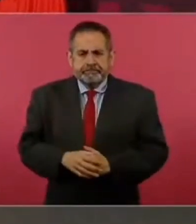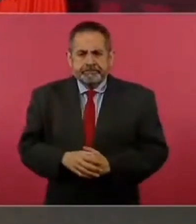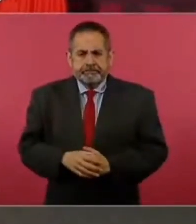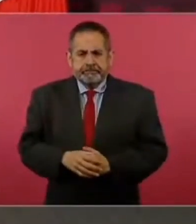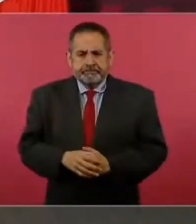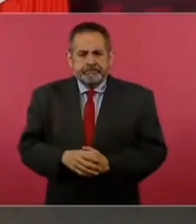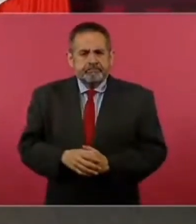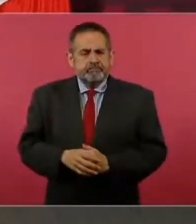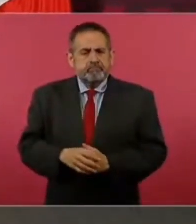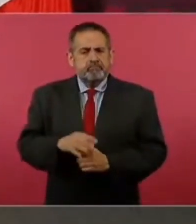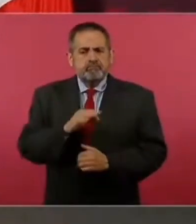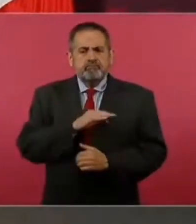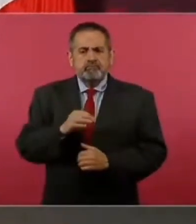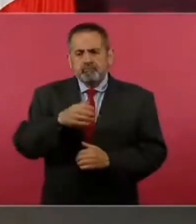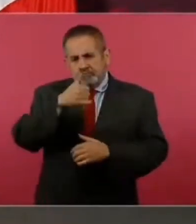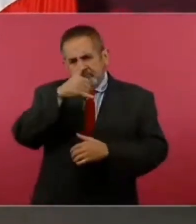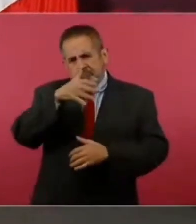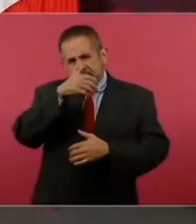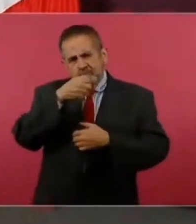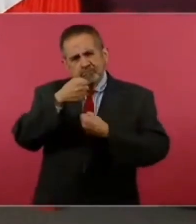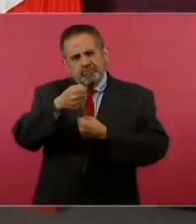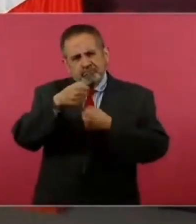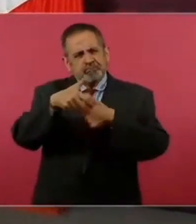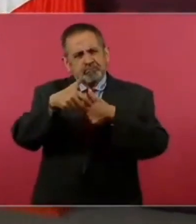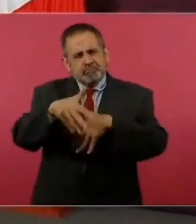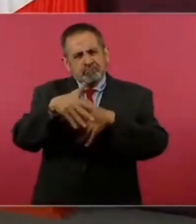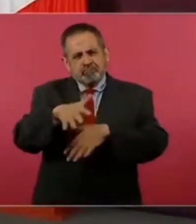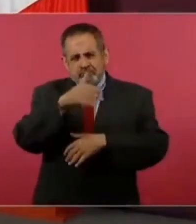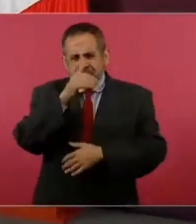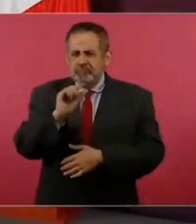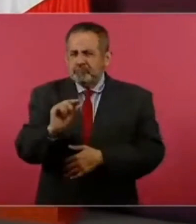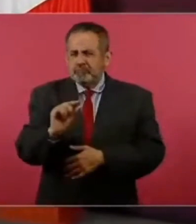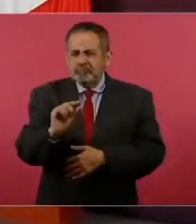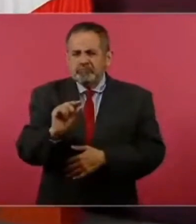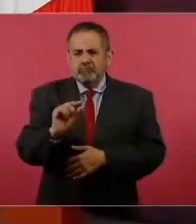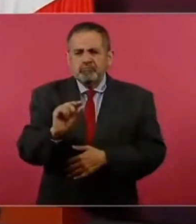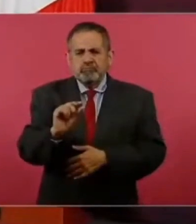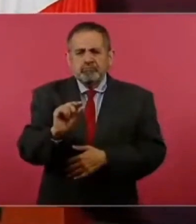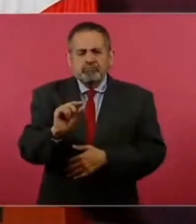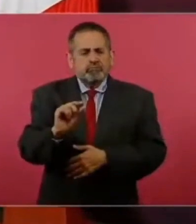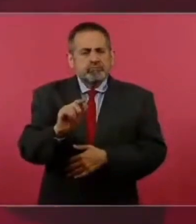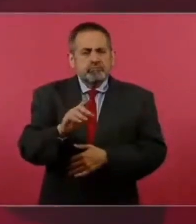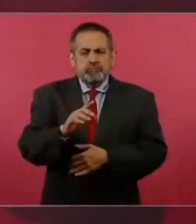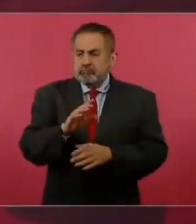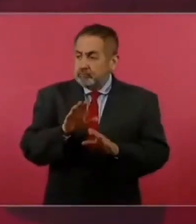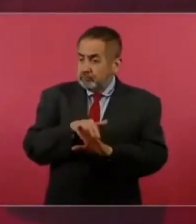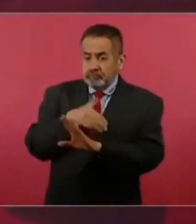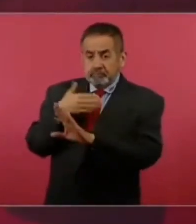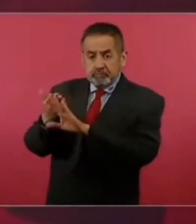han sido pocas las protestas en contra del gobierno,